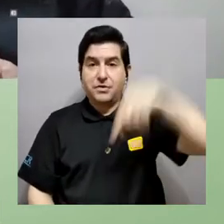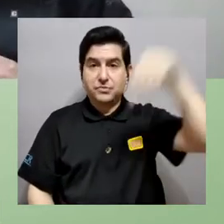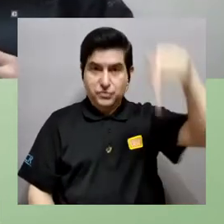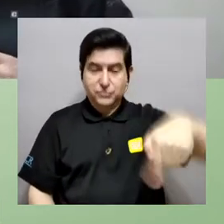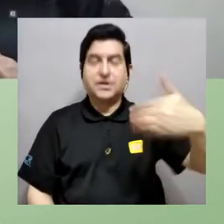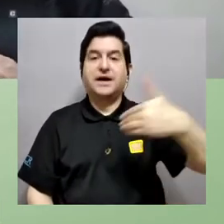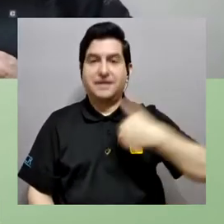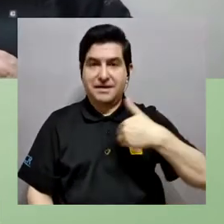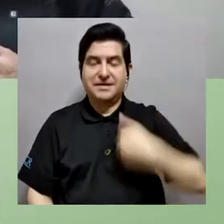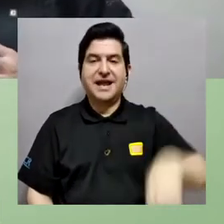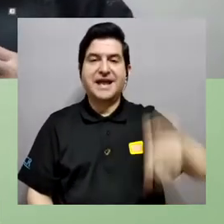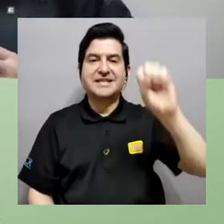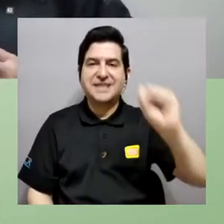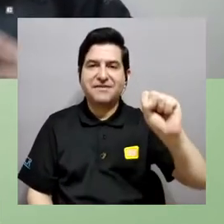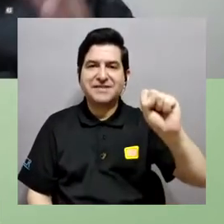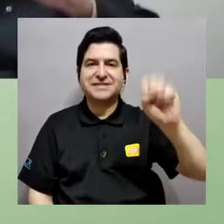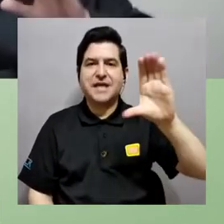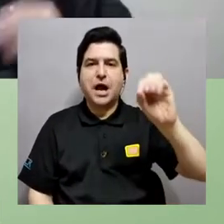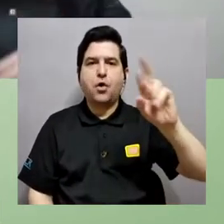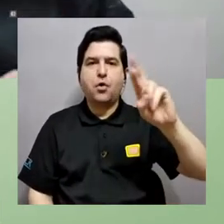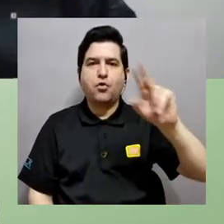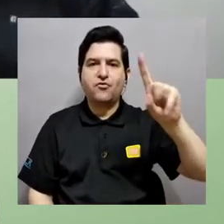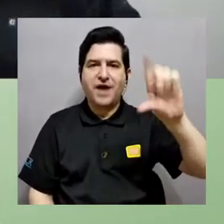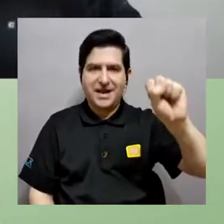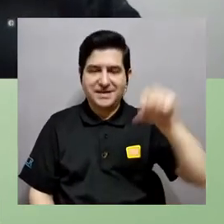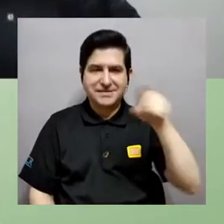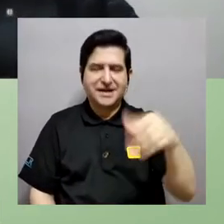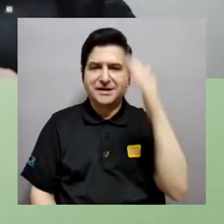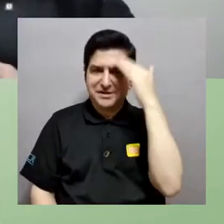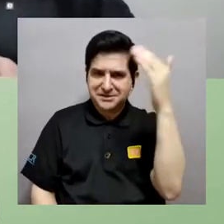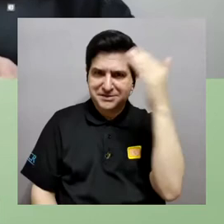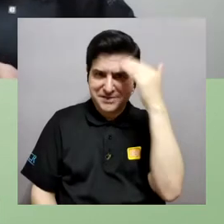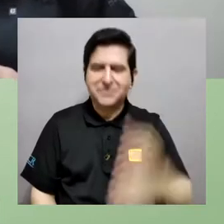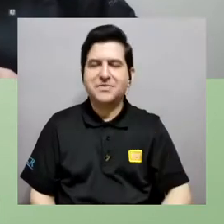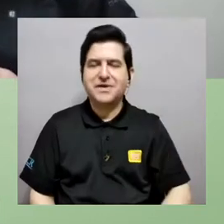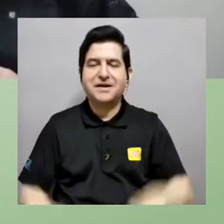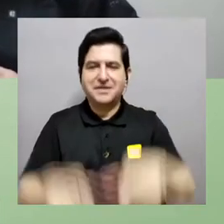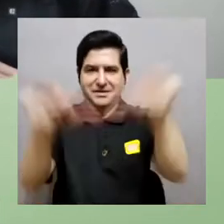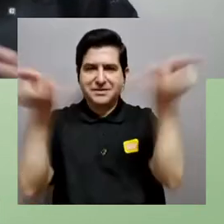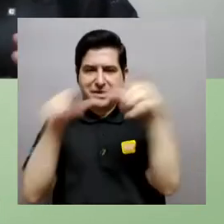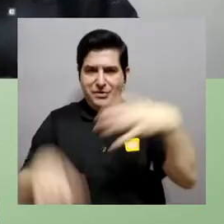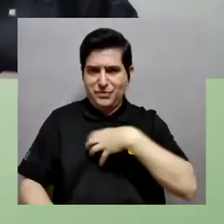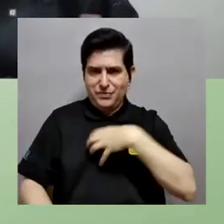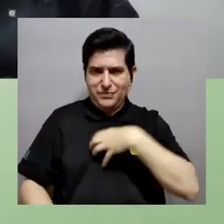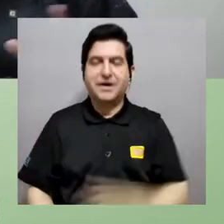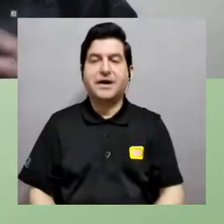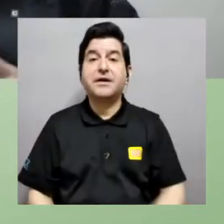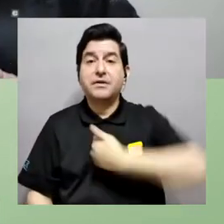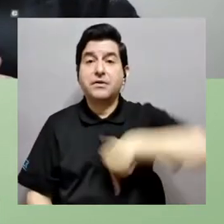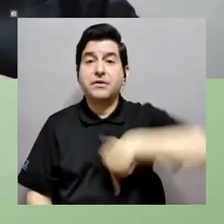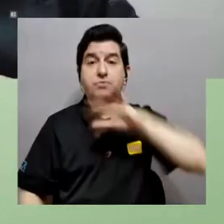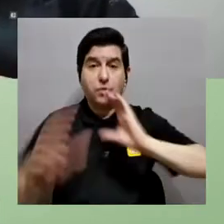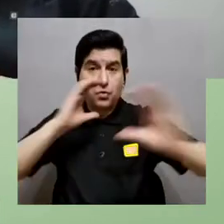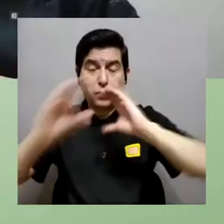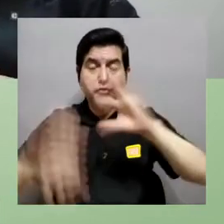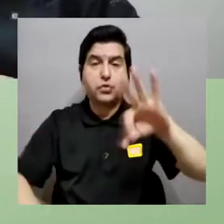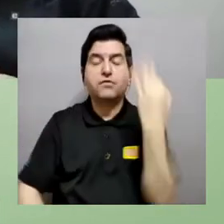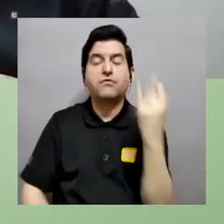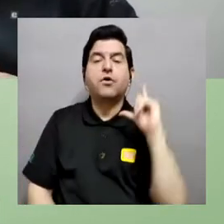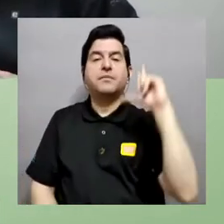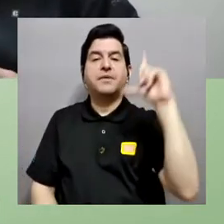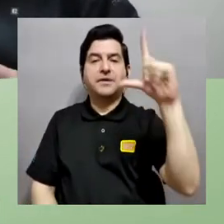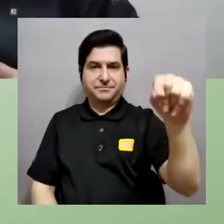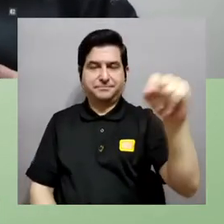cual tenemos aquí la presencia de Sebastián Corrales que los va a saludar ahí desde su estudio y estamos haciendo esta transmisión de